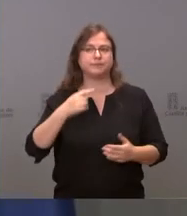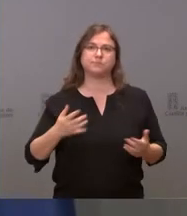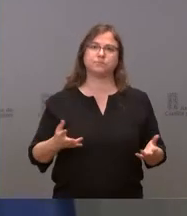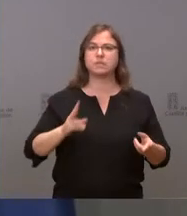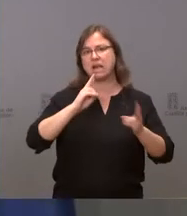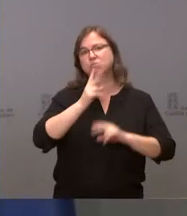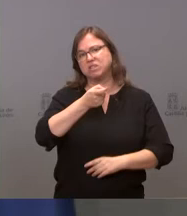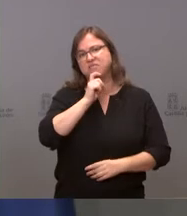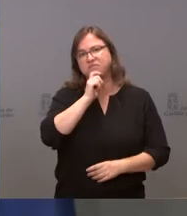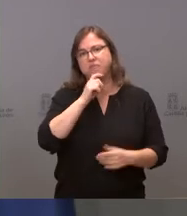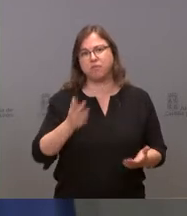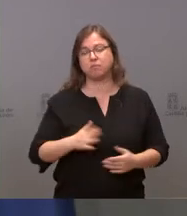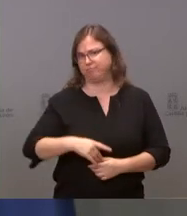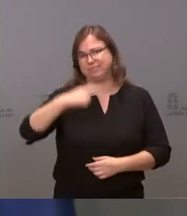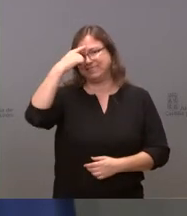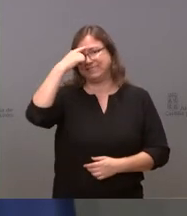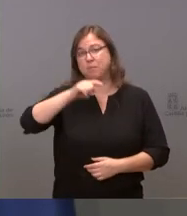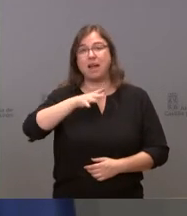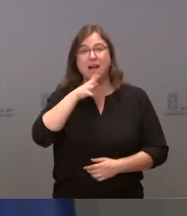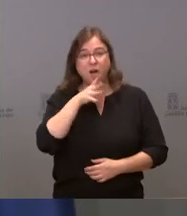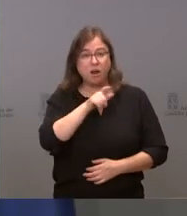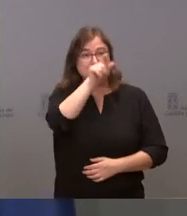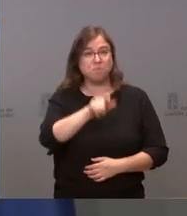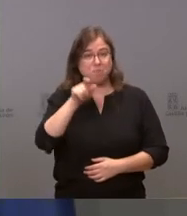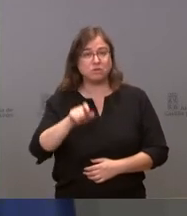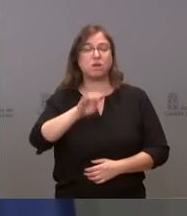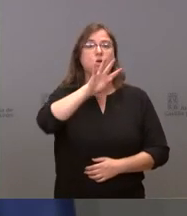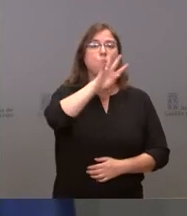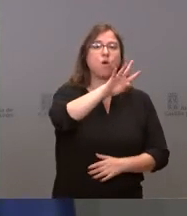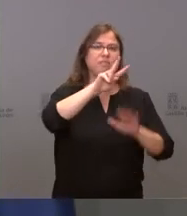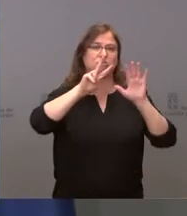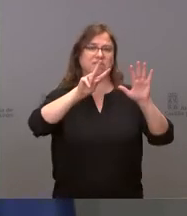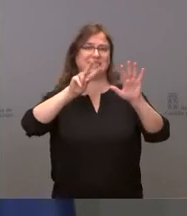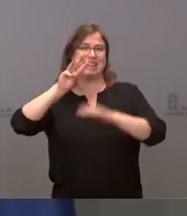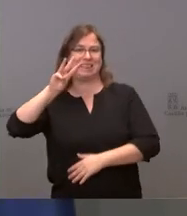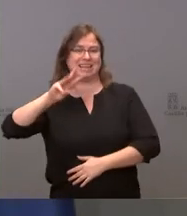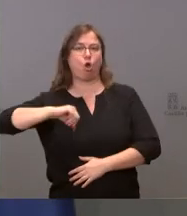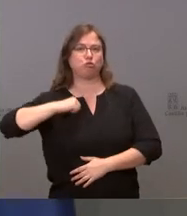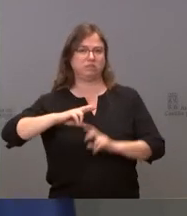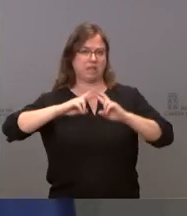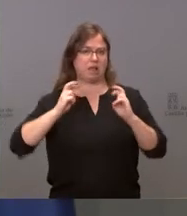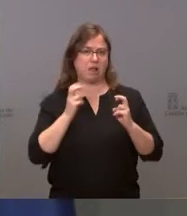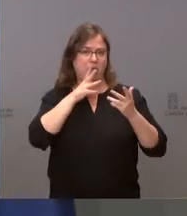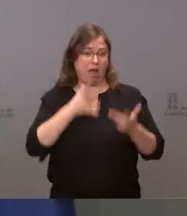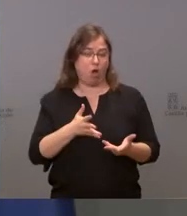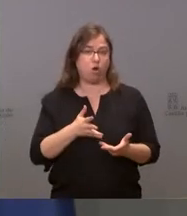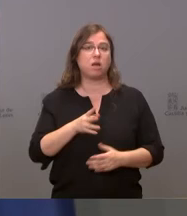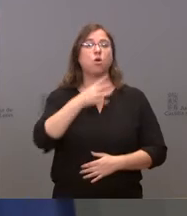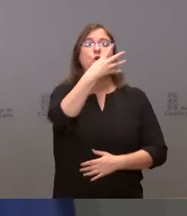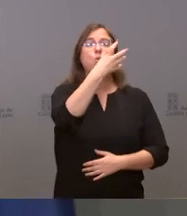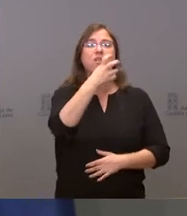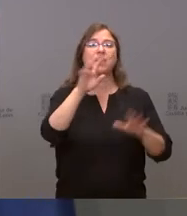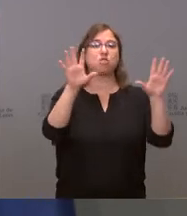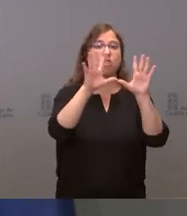decir porque, como usted muy bien sabe, ahora mismo tenemos 473 hospitalizados totales a día de hoy, 410 en planta